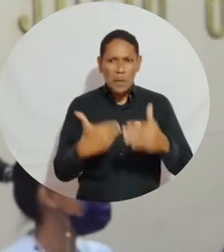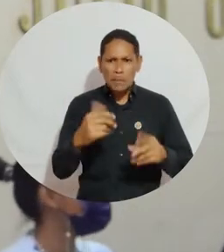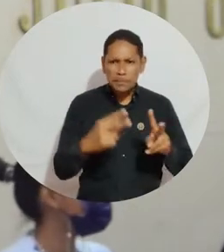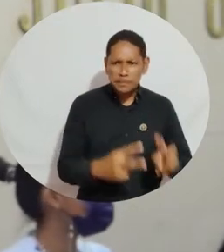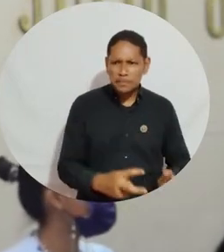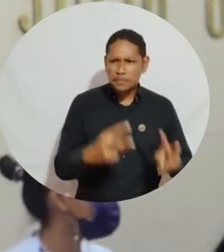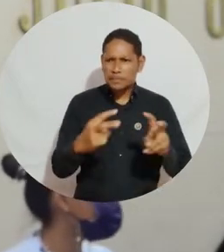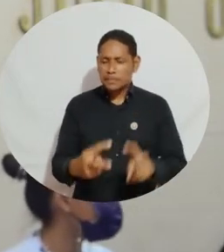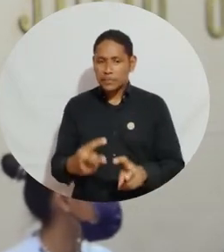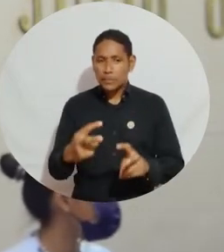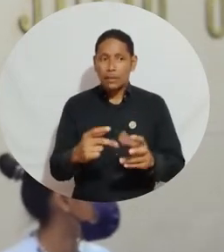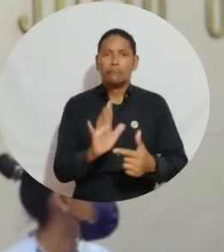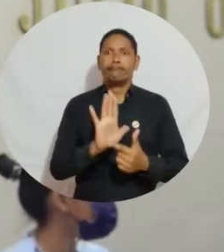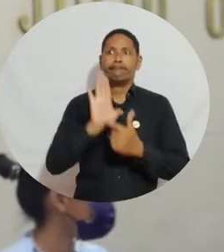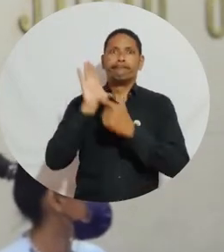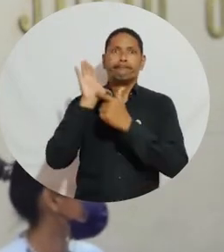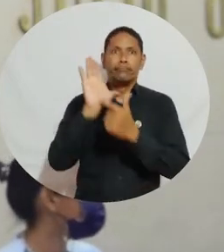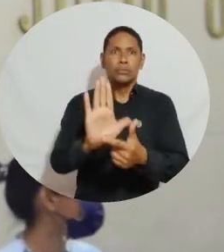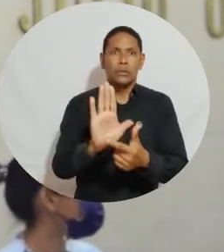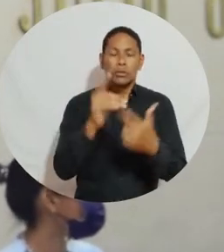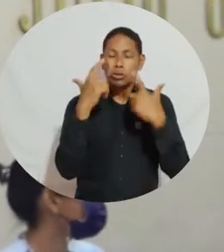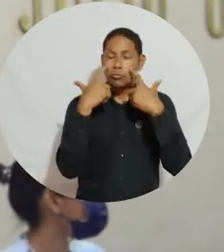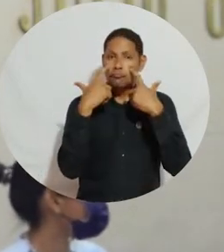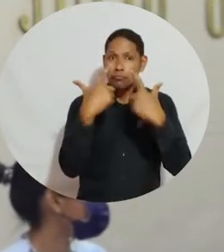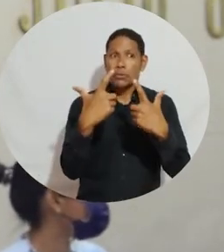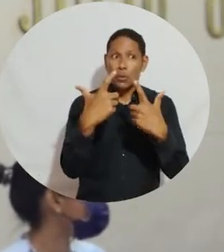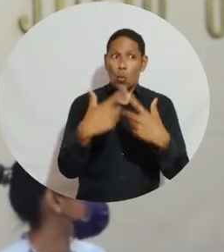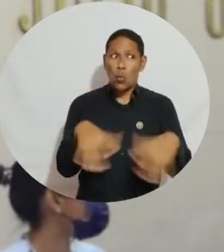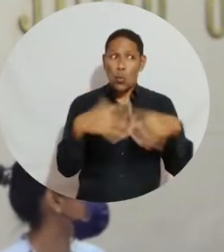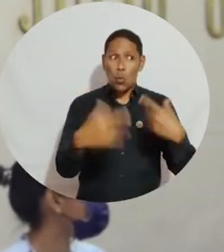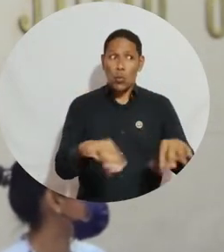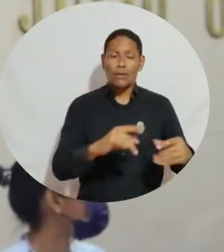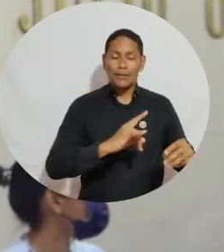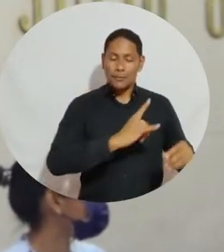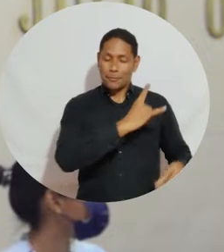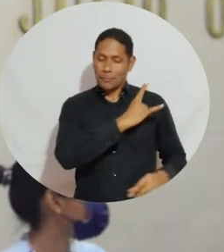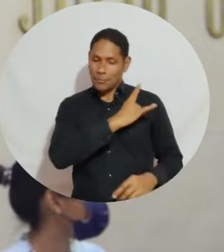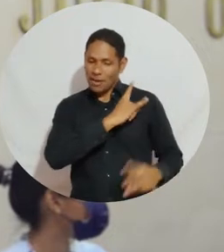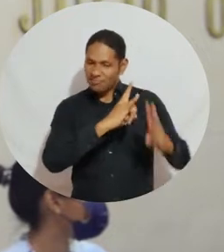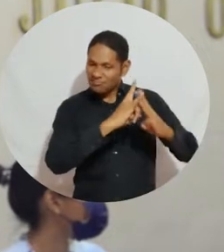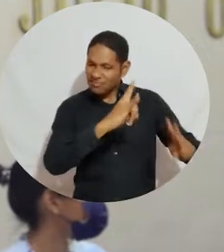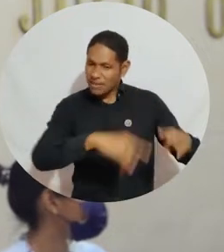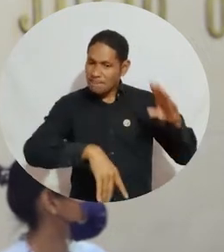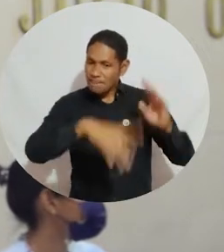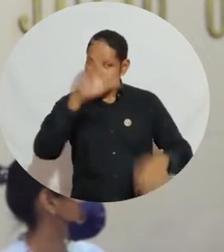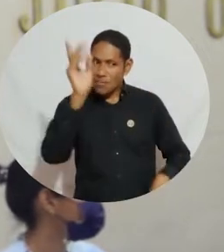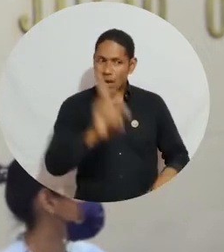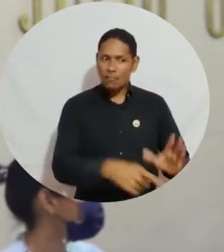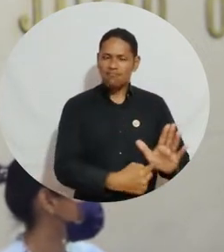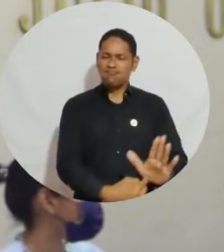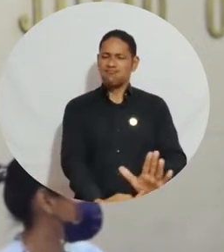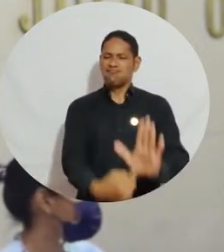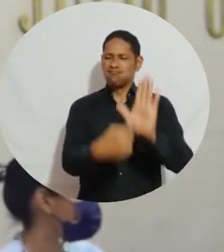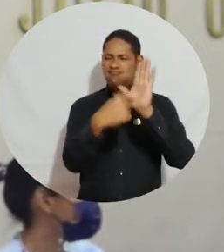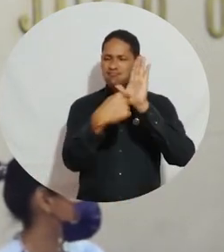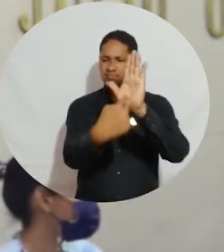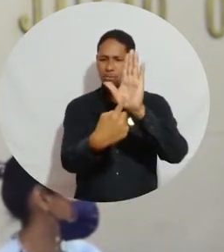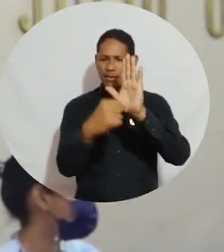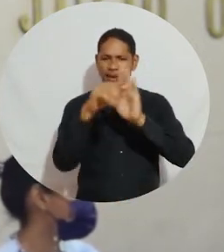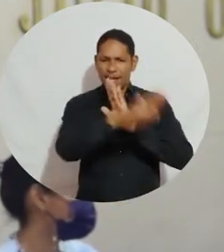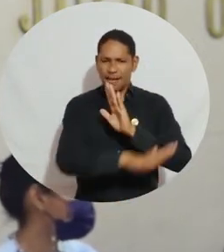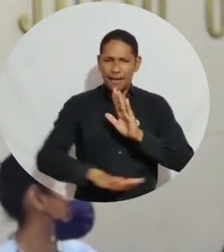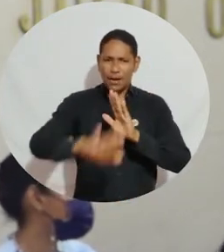a esos procesos de investigación y los resultados que se han obtenido, hemos logrado que la Universidad hoy se posicione como una de las principales,